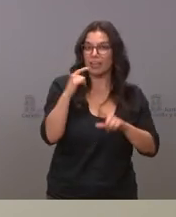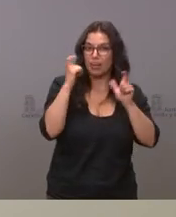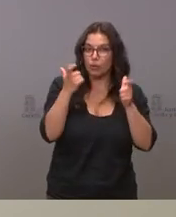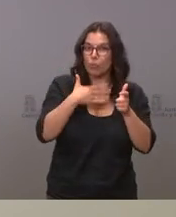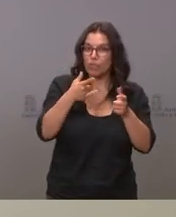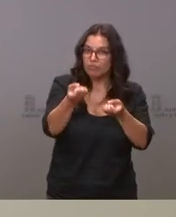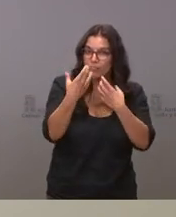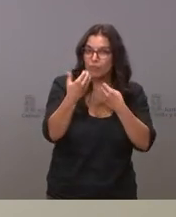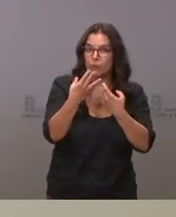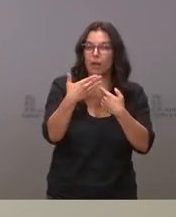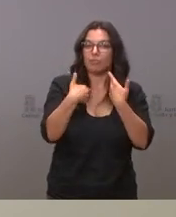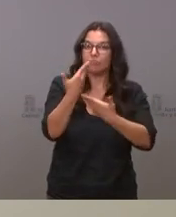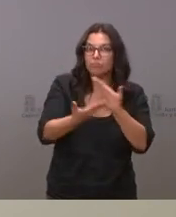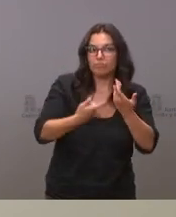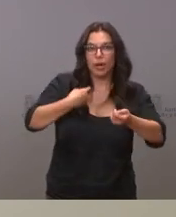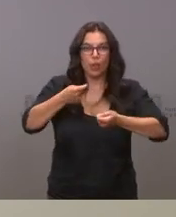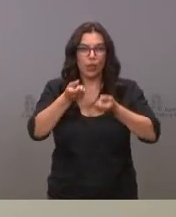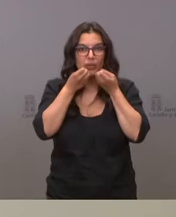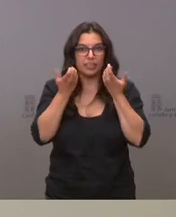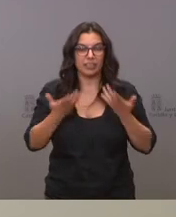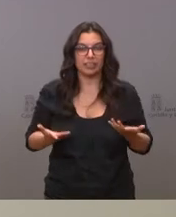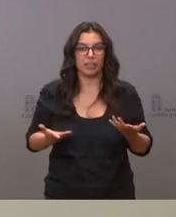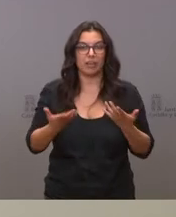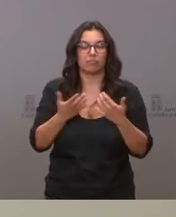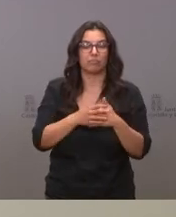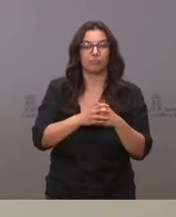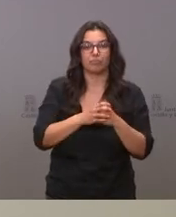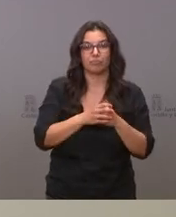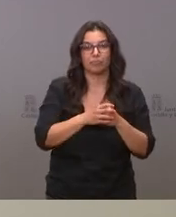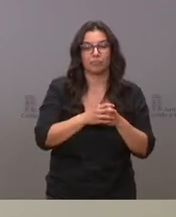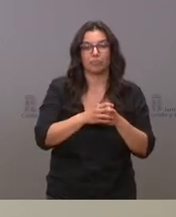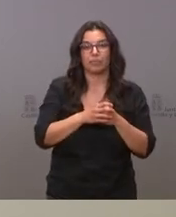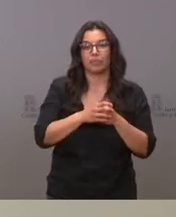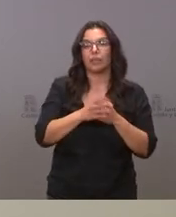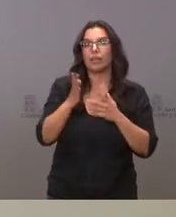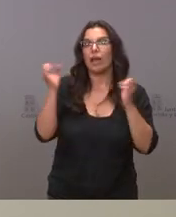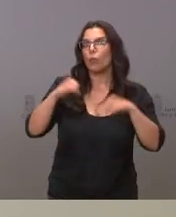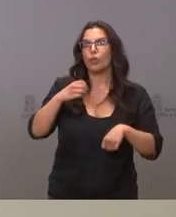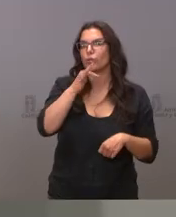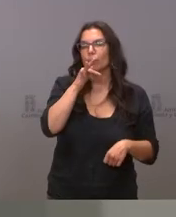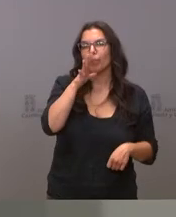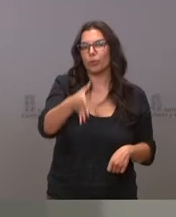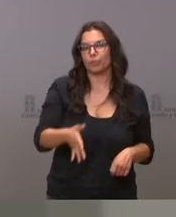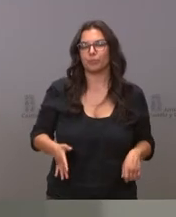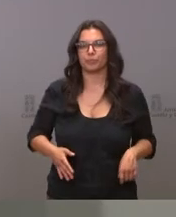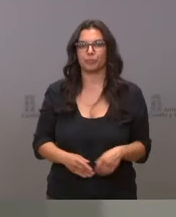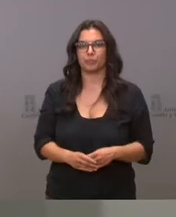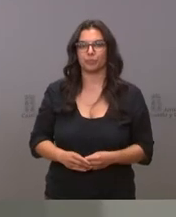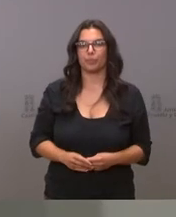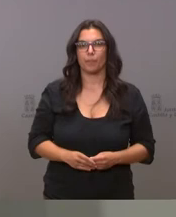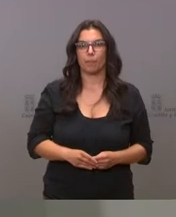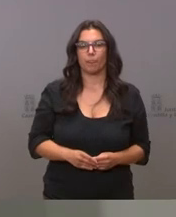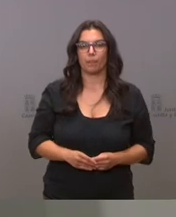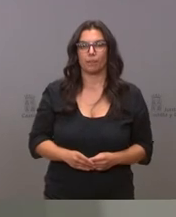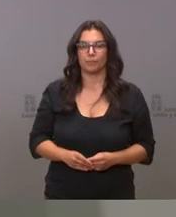informar cómo avanzan las negociaciones en qué punto están y qué les separa del acuerdo gracias bueno sobre